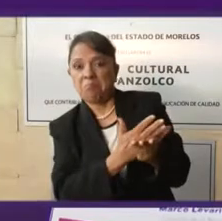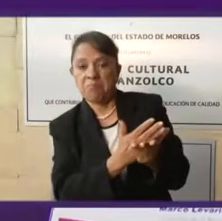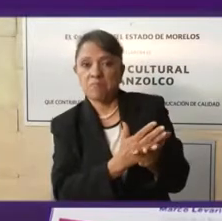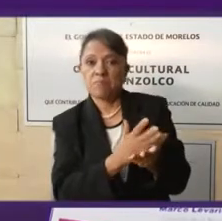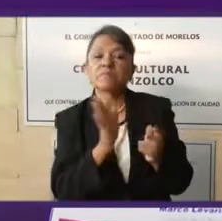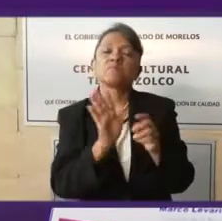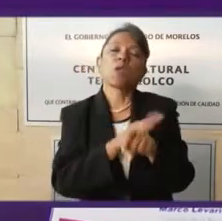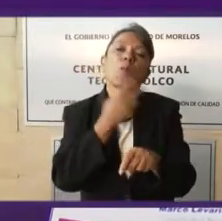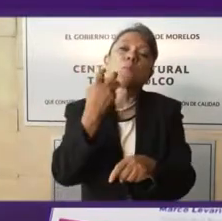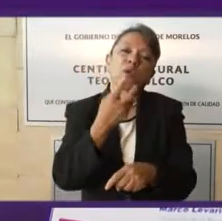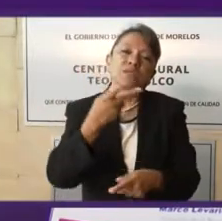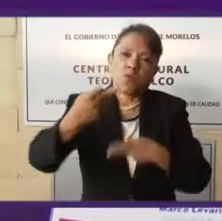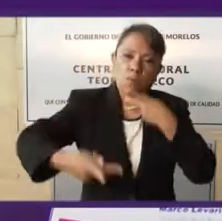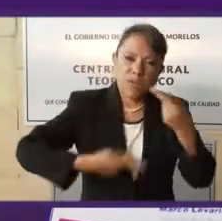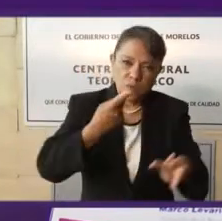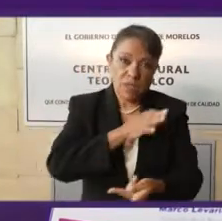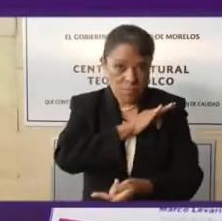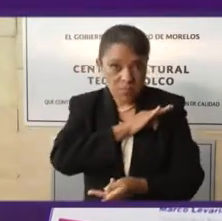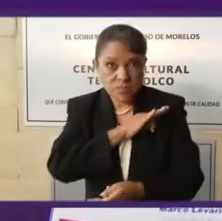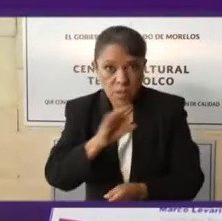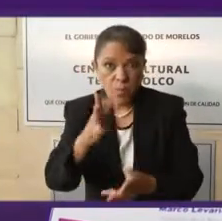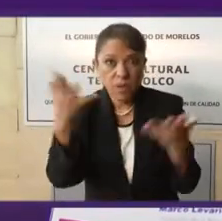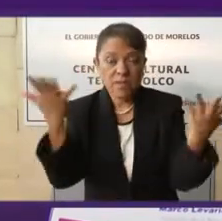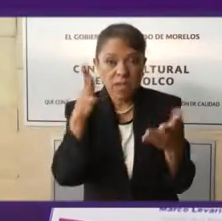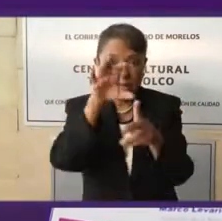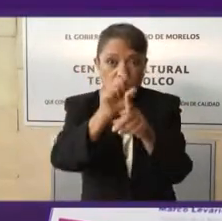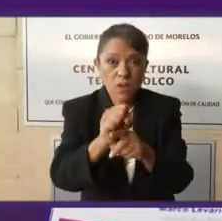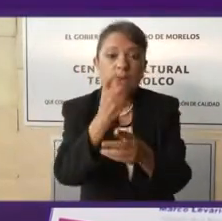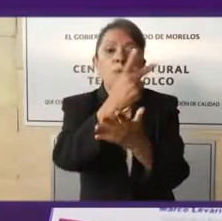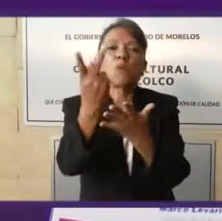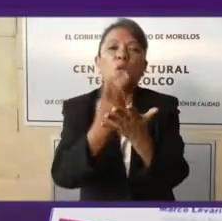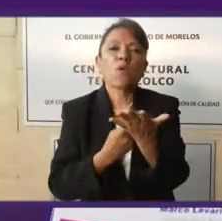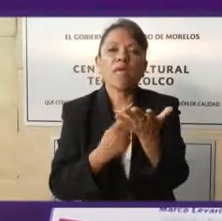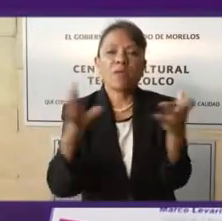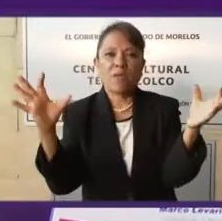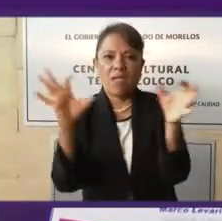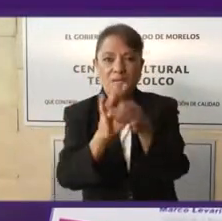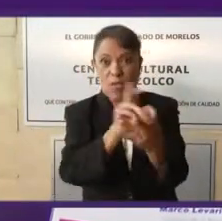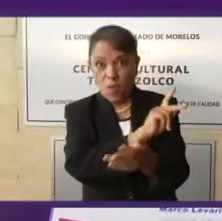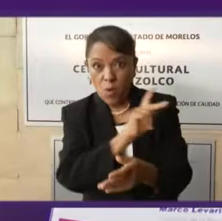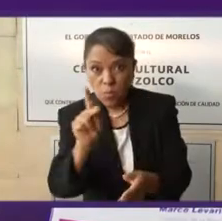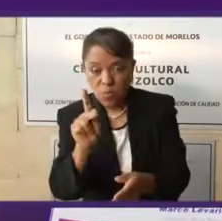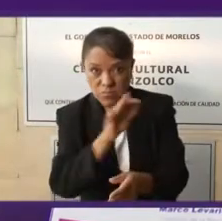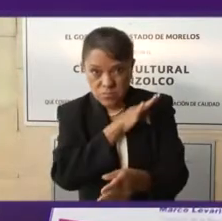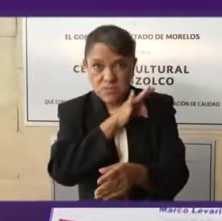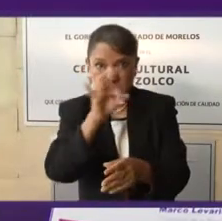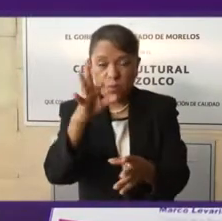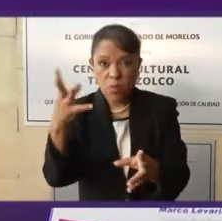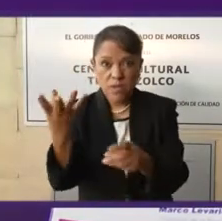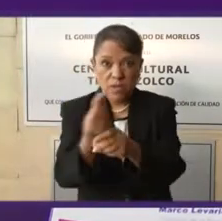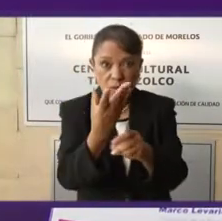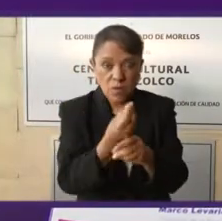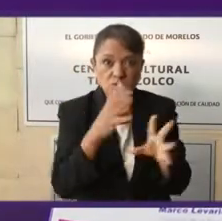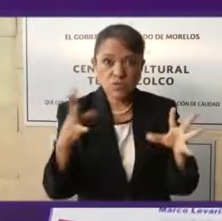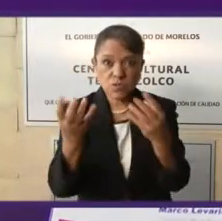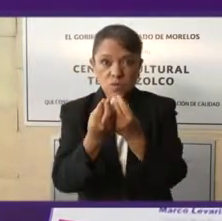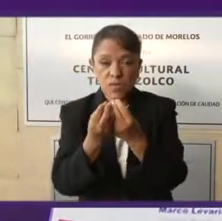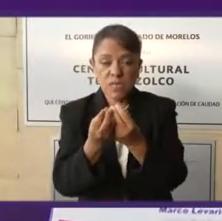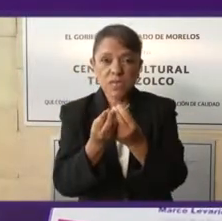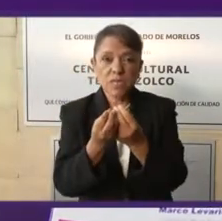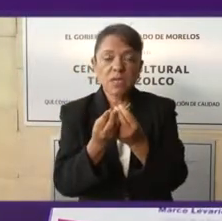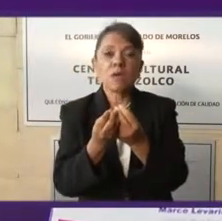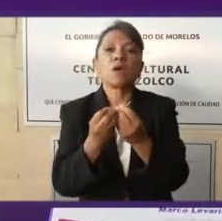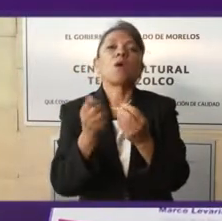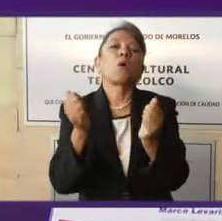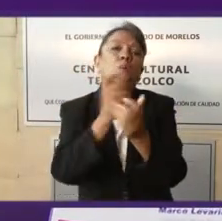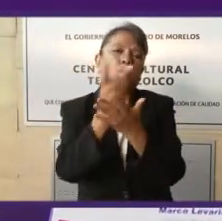lograr un programa común?, ¿es posible construir un programa común con un partido como el PAN y con